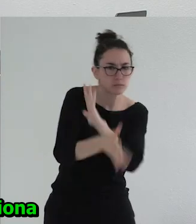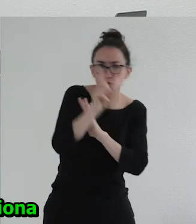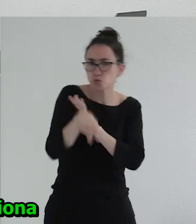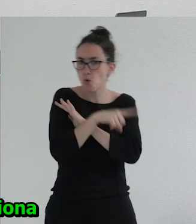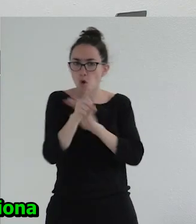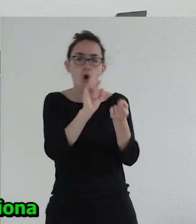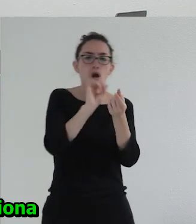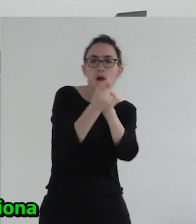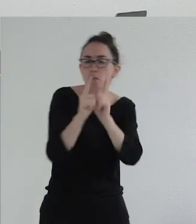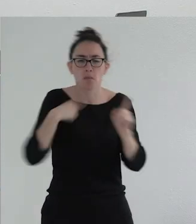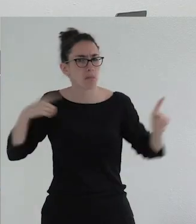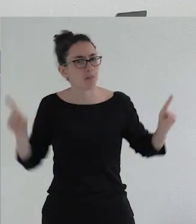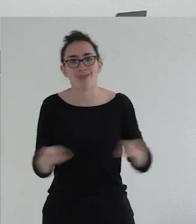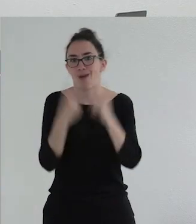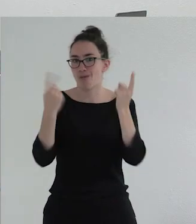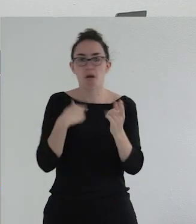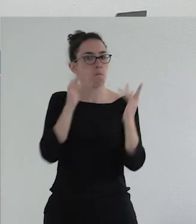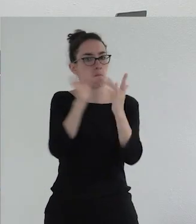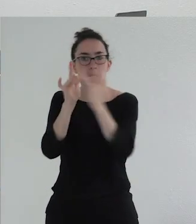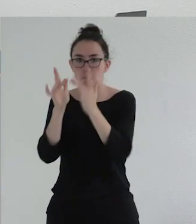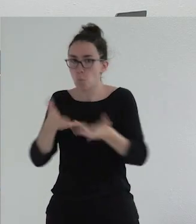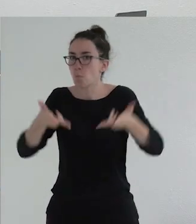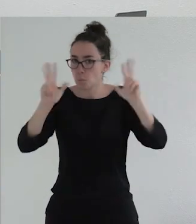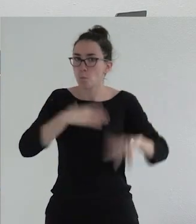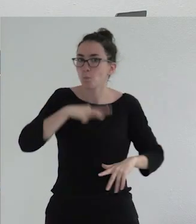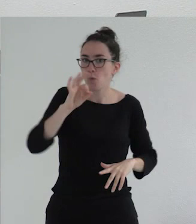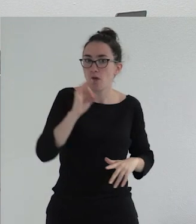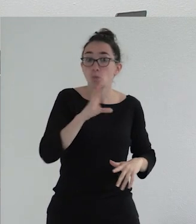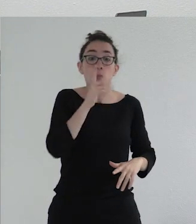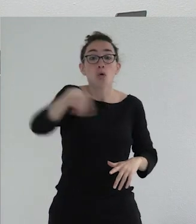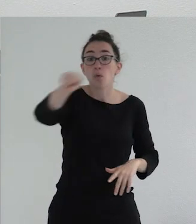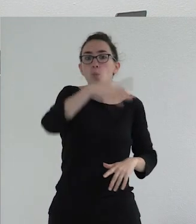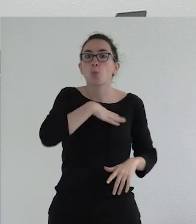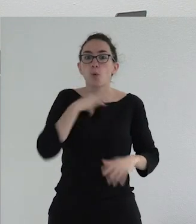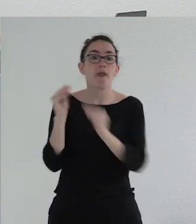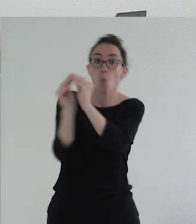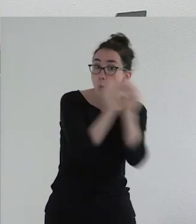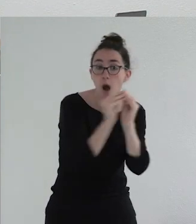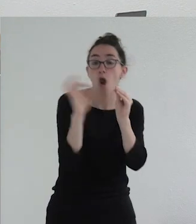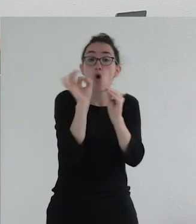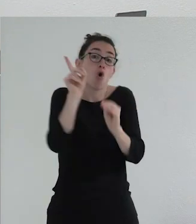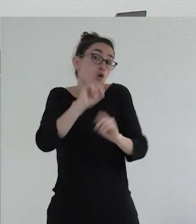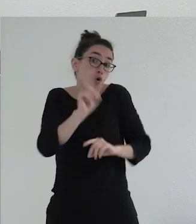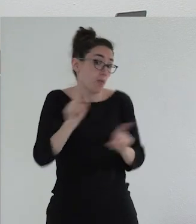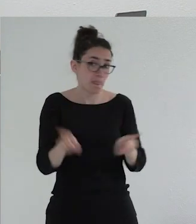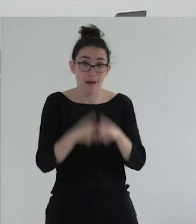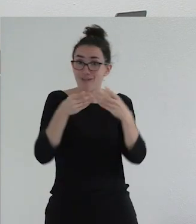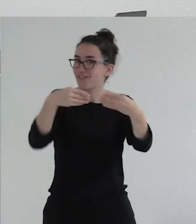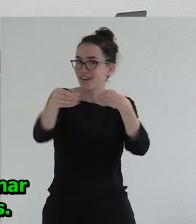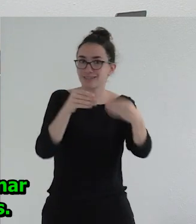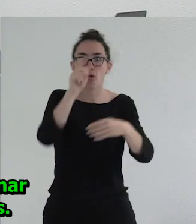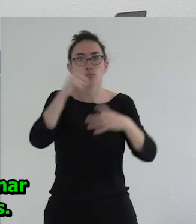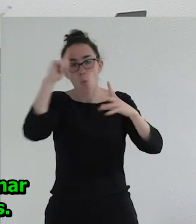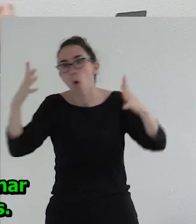gente sabemos que se relaciona con esos sentimientos nacionales que pueden ser identitarios, pero que eso es flexible. Y nadie se lleva las manos